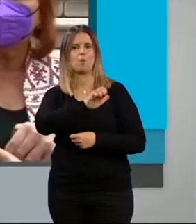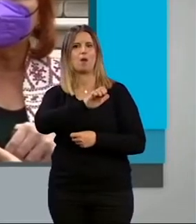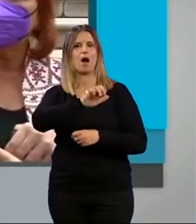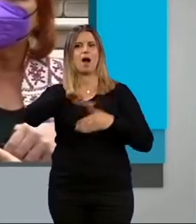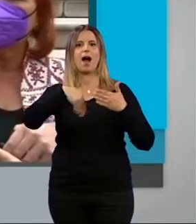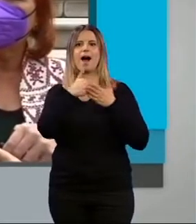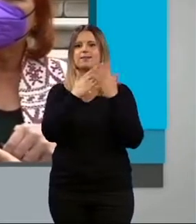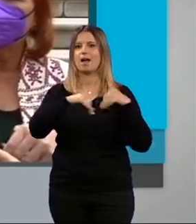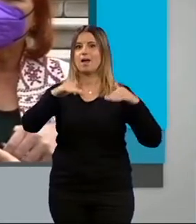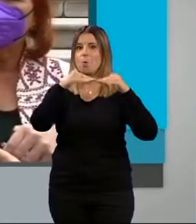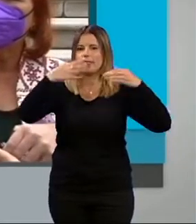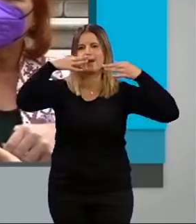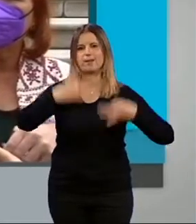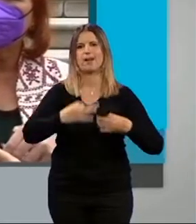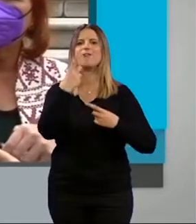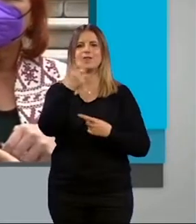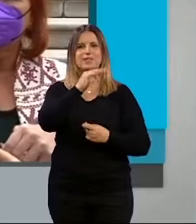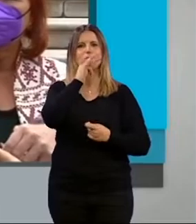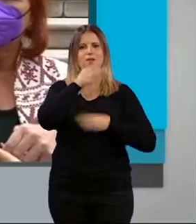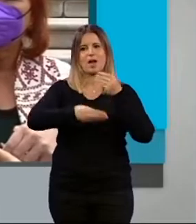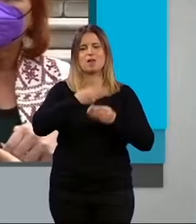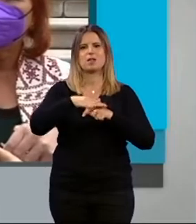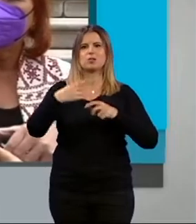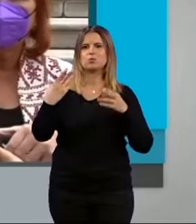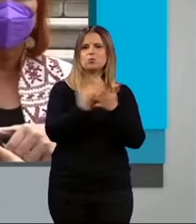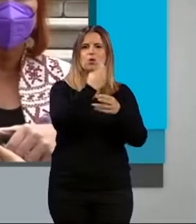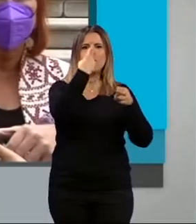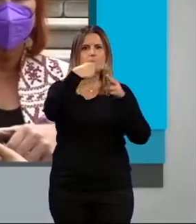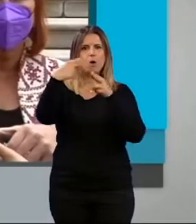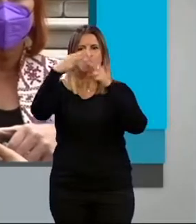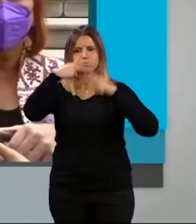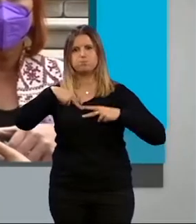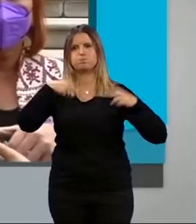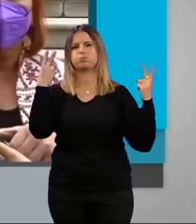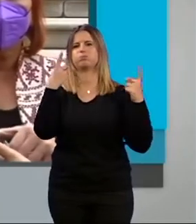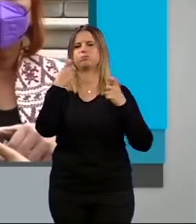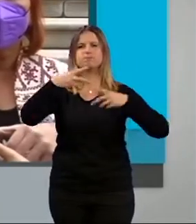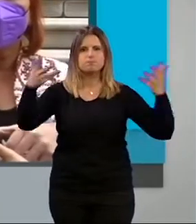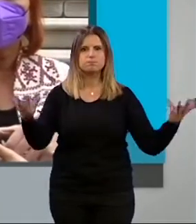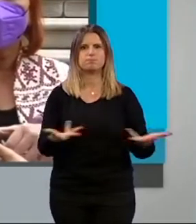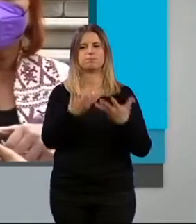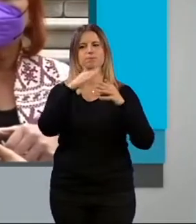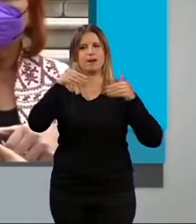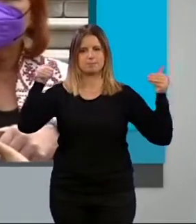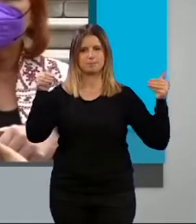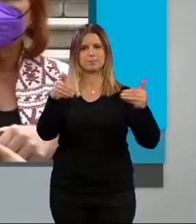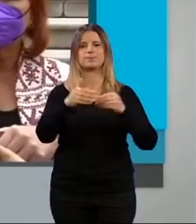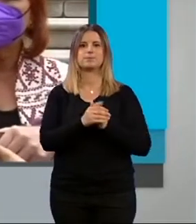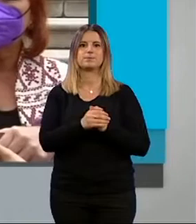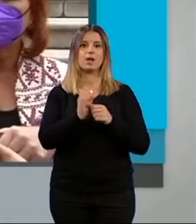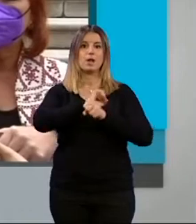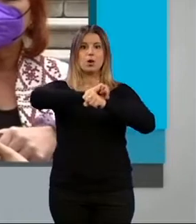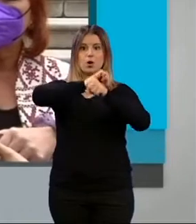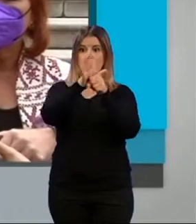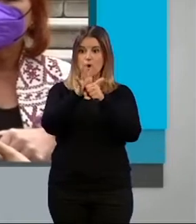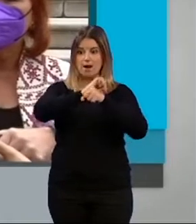esa igualdad efectiva. Así que hay que promover cuantas políticas públicas sean necesarias para trabajar en este sentido. La pandemia